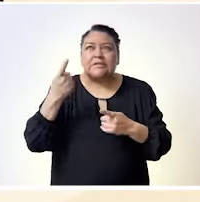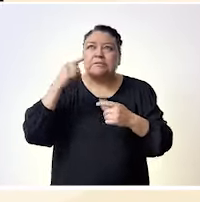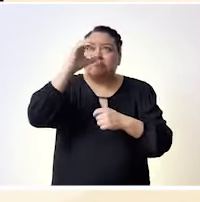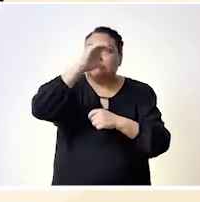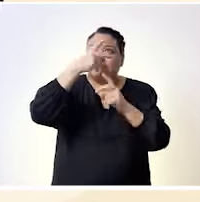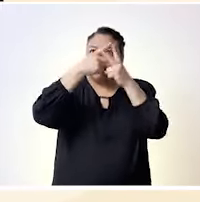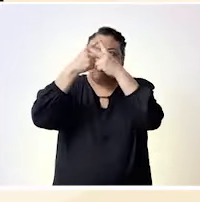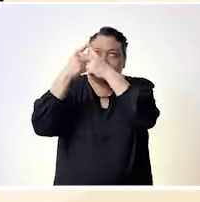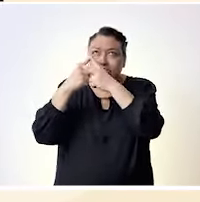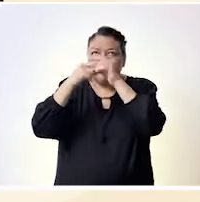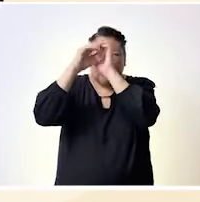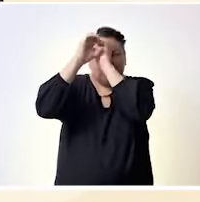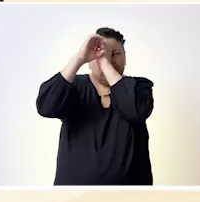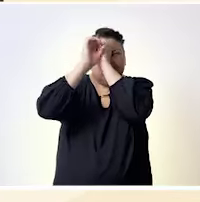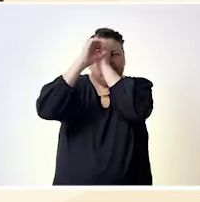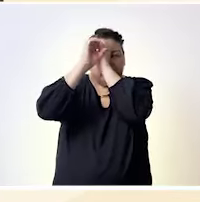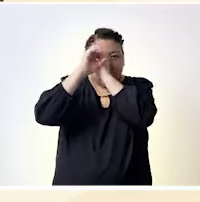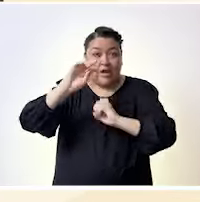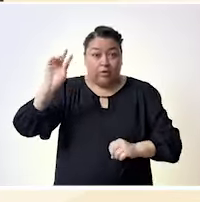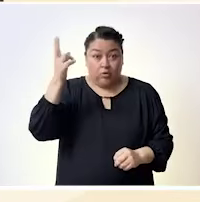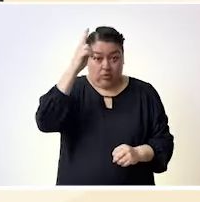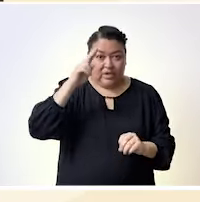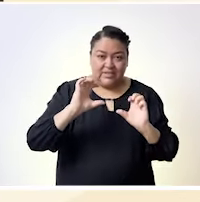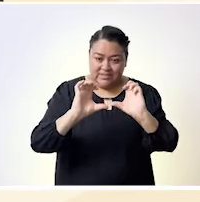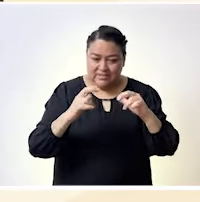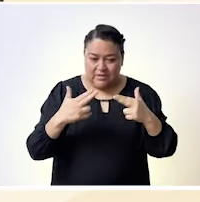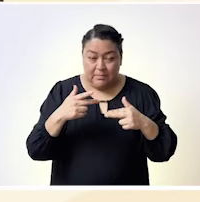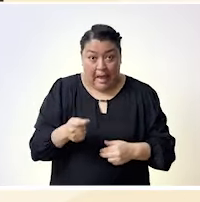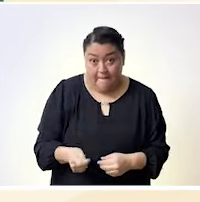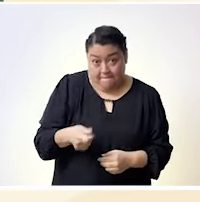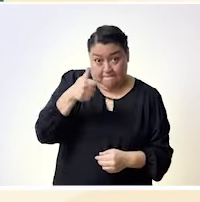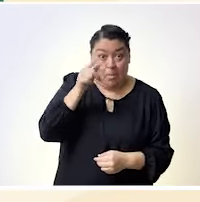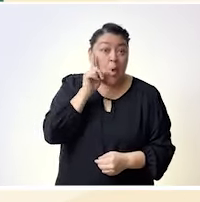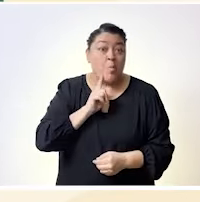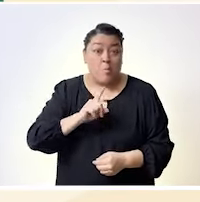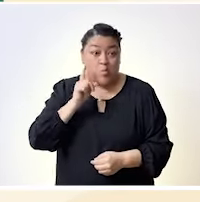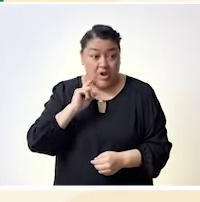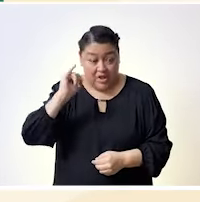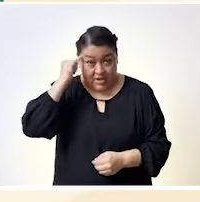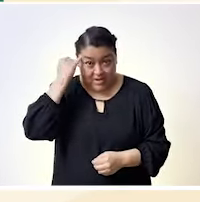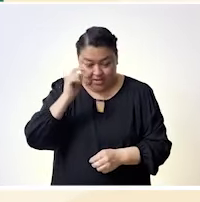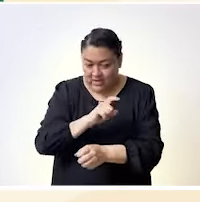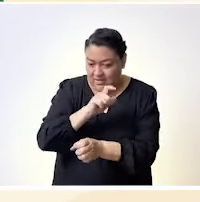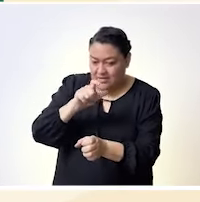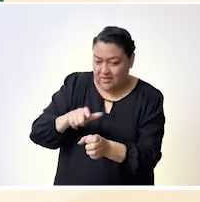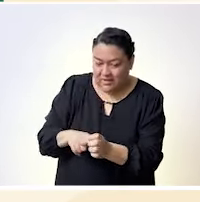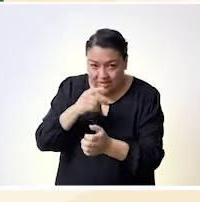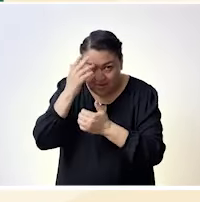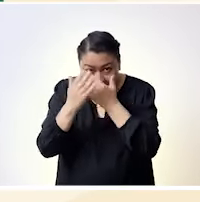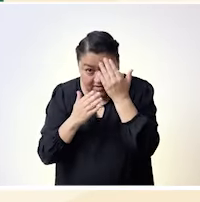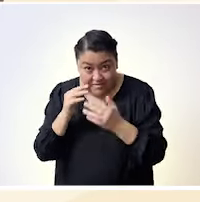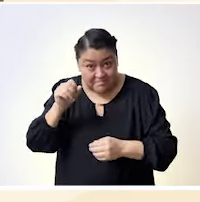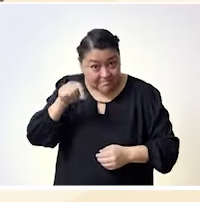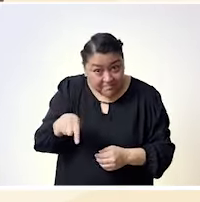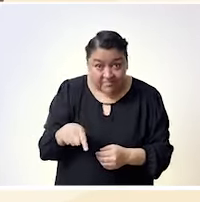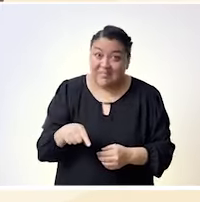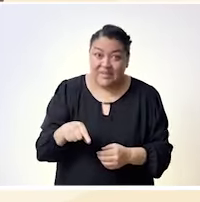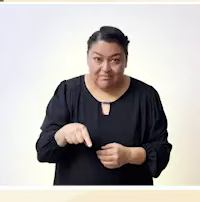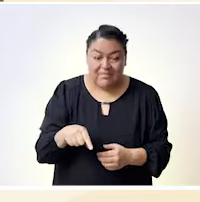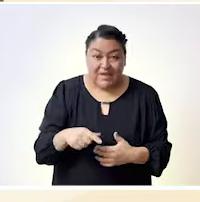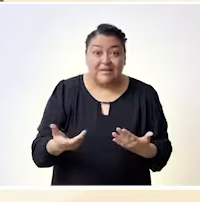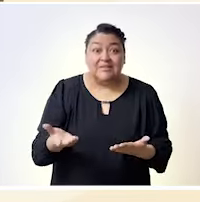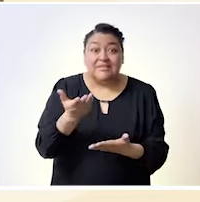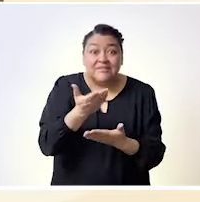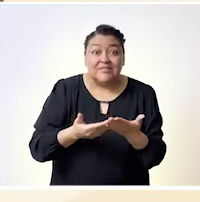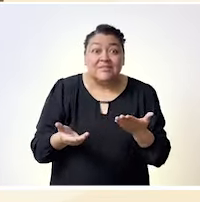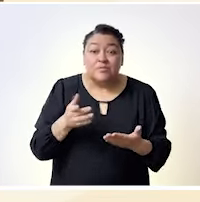y Artes de Chiapas. Es la primera mujer indígena que ingresa y cursa esta carrera en dicha institución. Actualmente es considerada una de las mejores